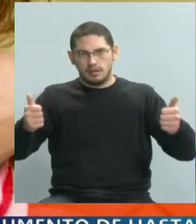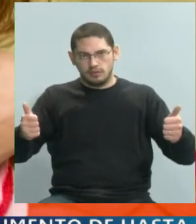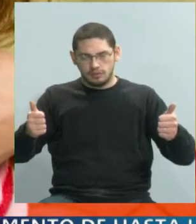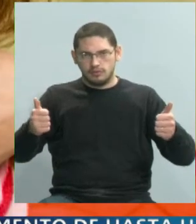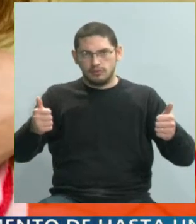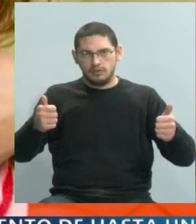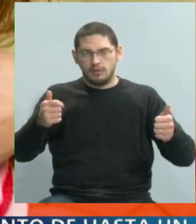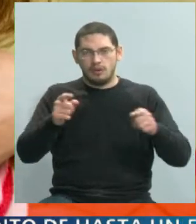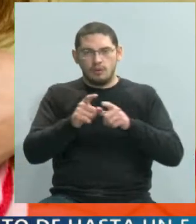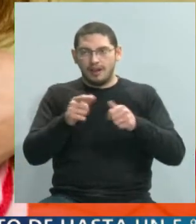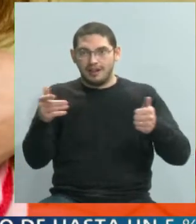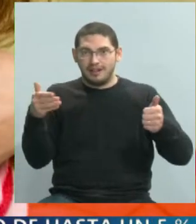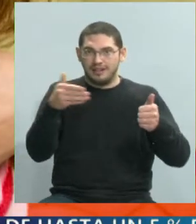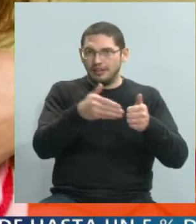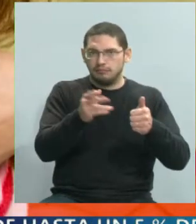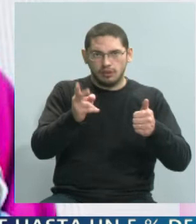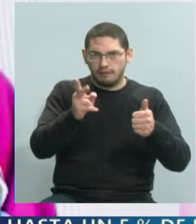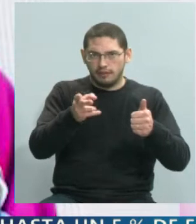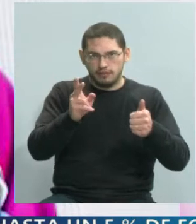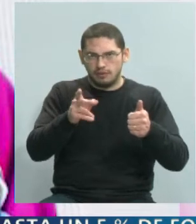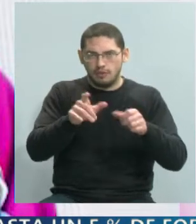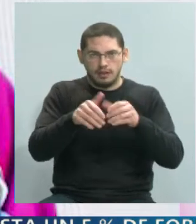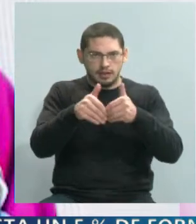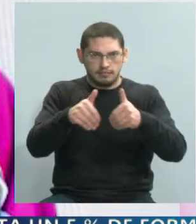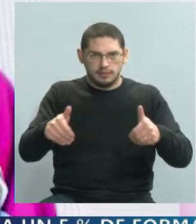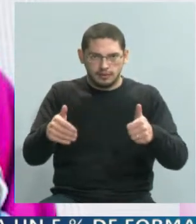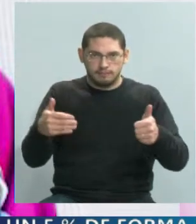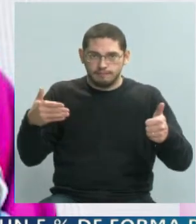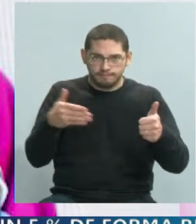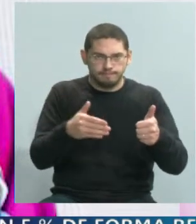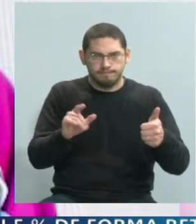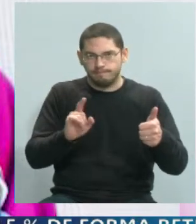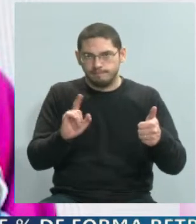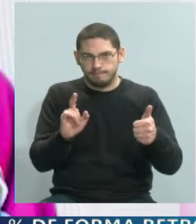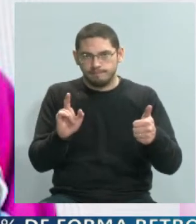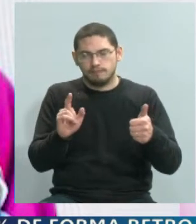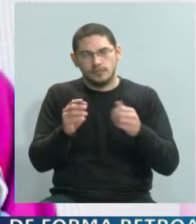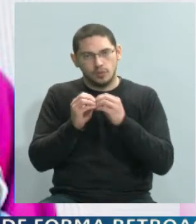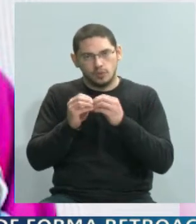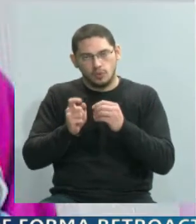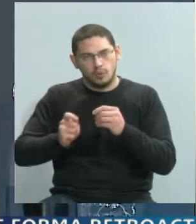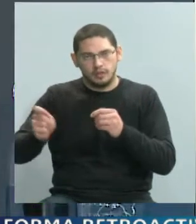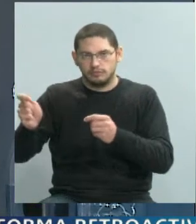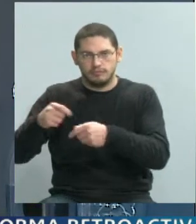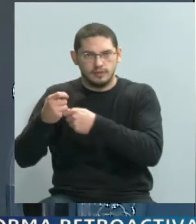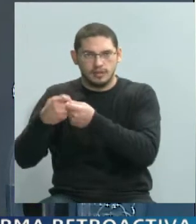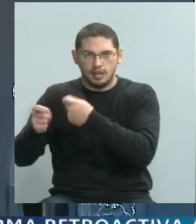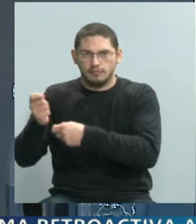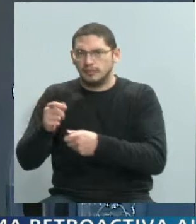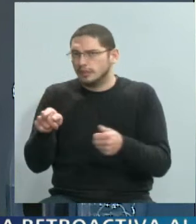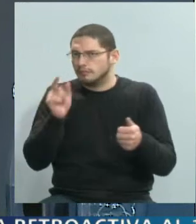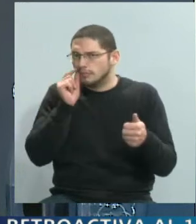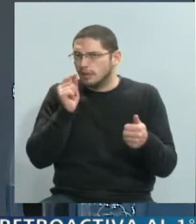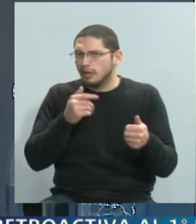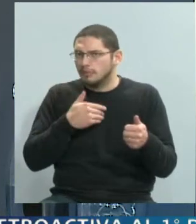restricción de acercamiento y los casos se judicializan. ¿Y qué pasa con ese papá, esa